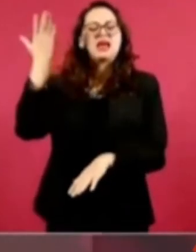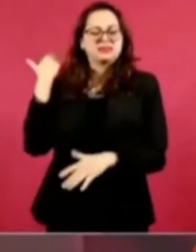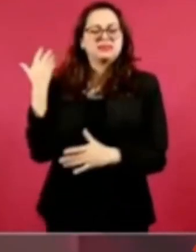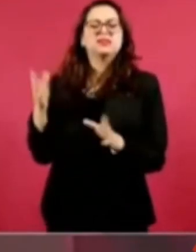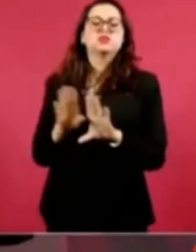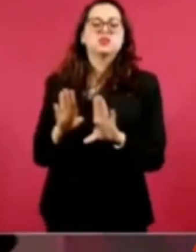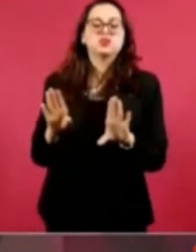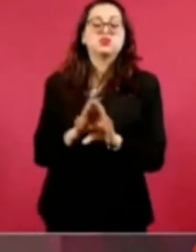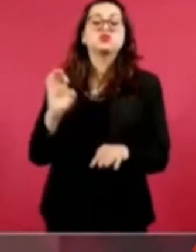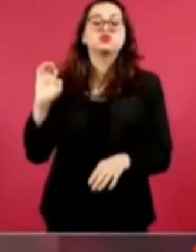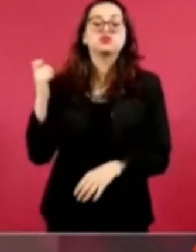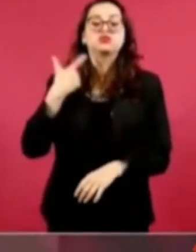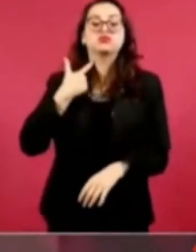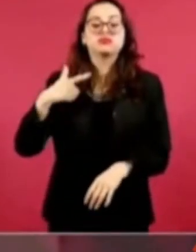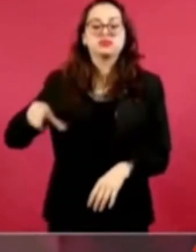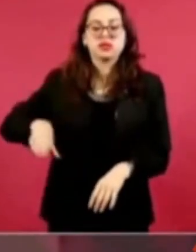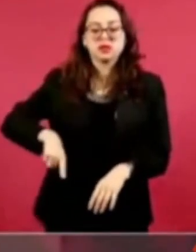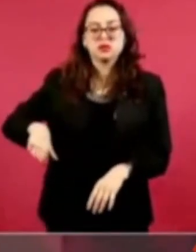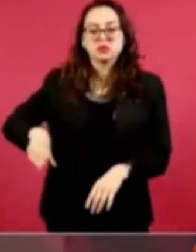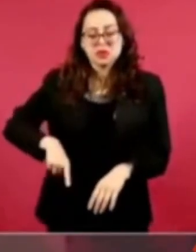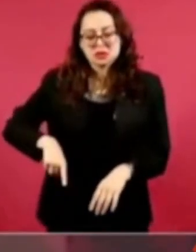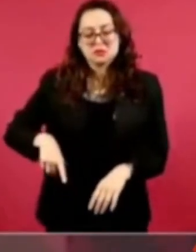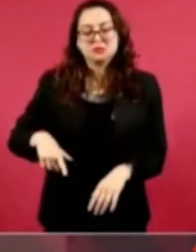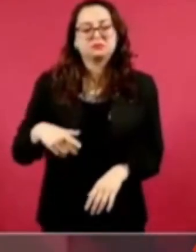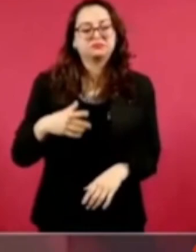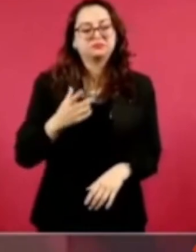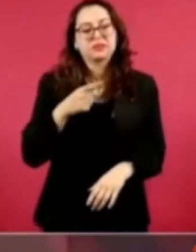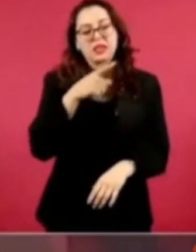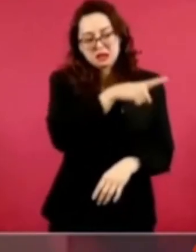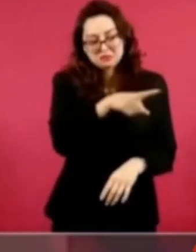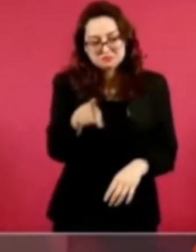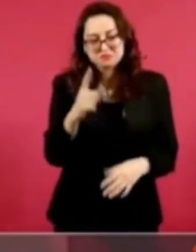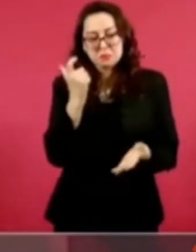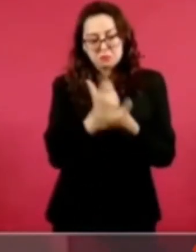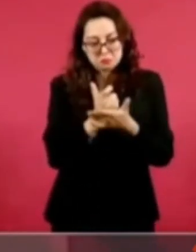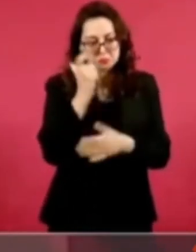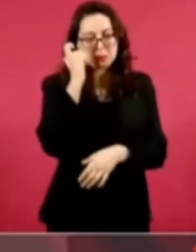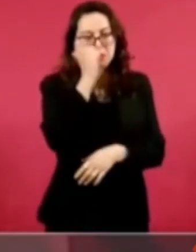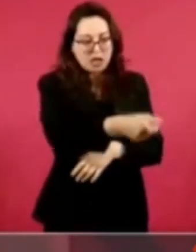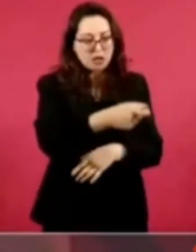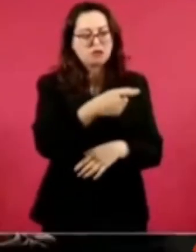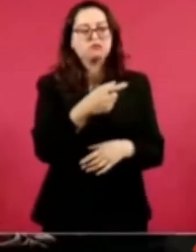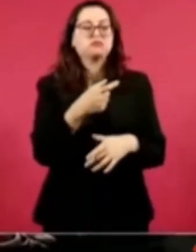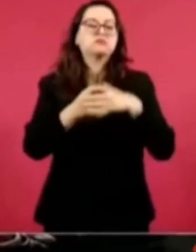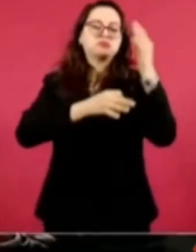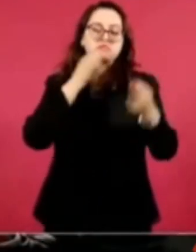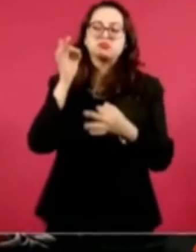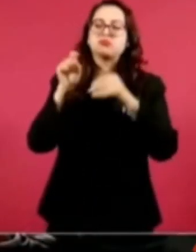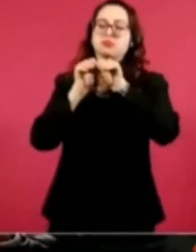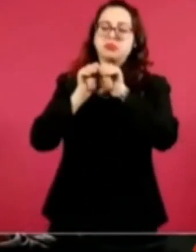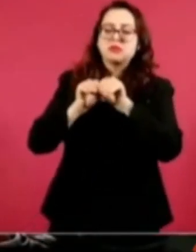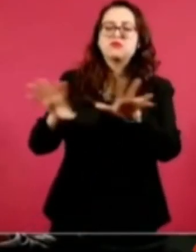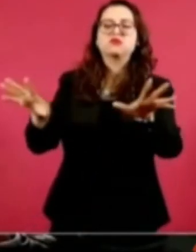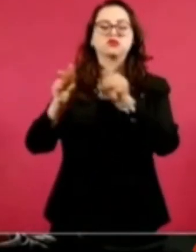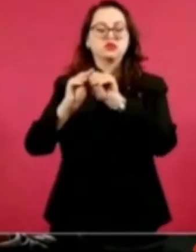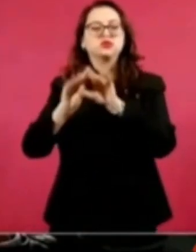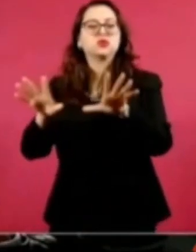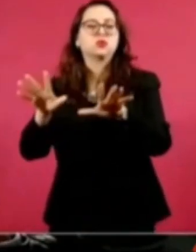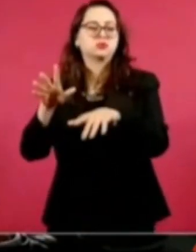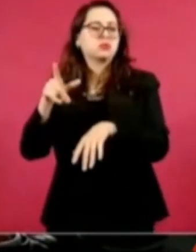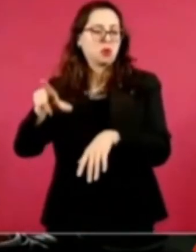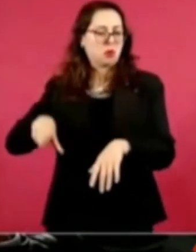pagaba con el presupuesto, que es dinero del pueblo, mucha publicidad a la radio, a los